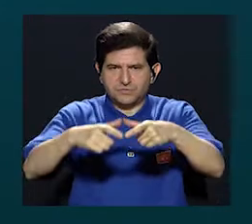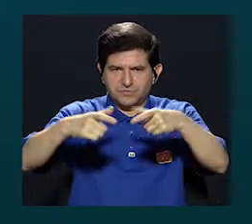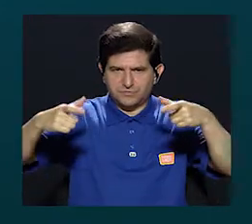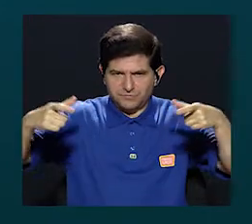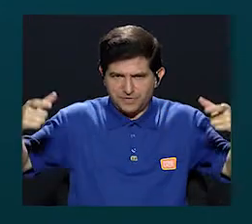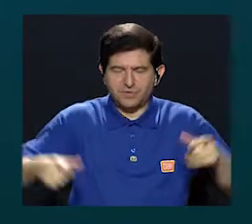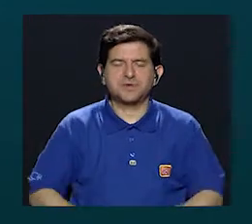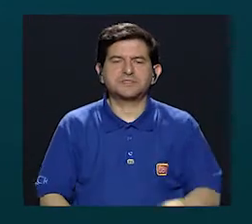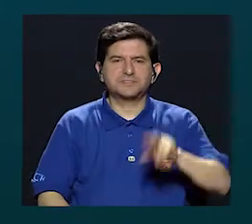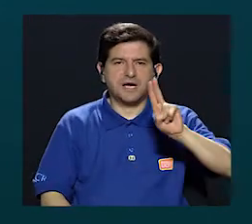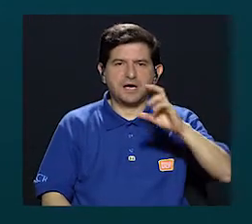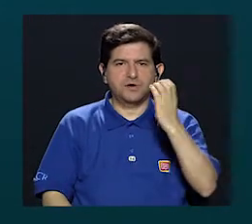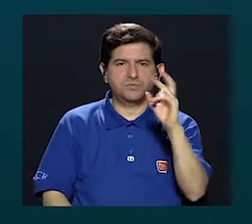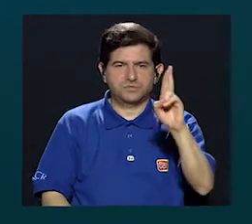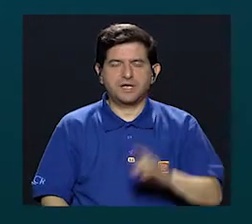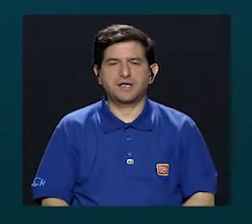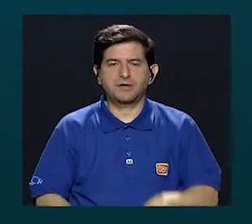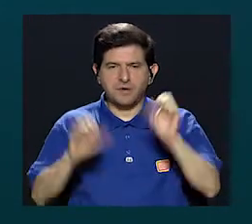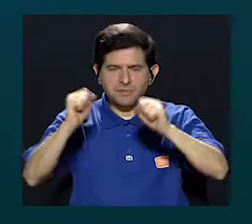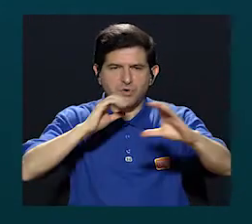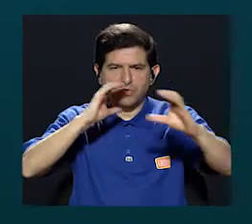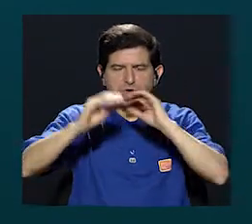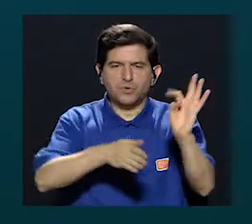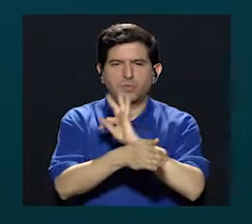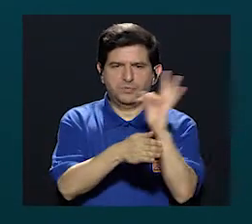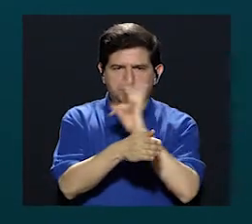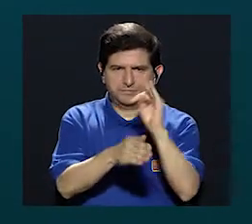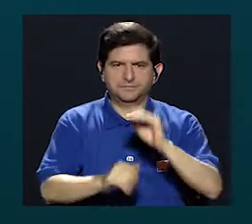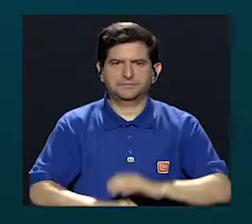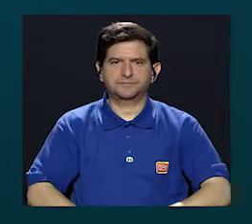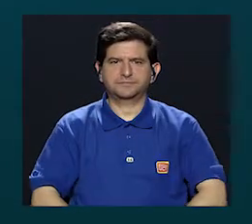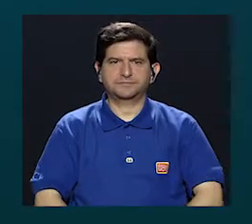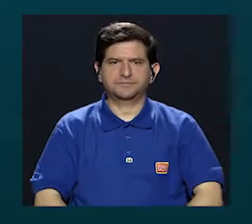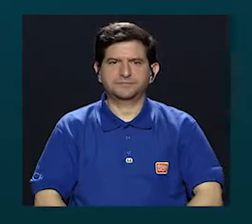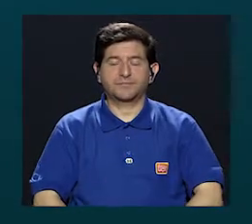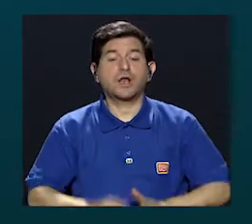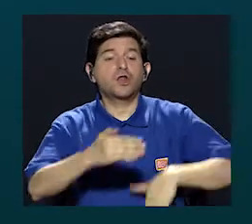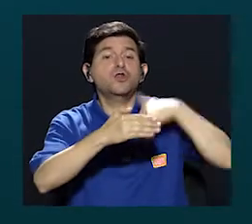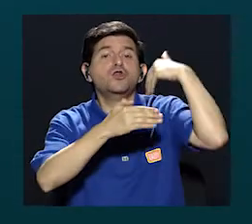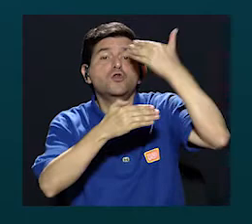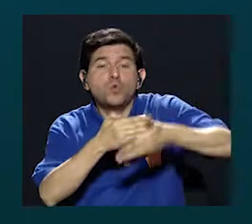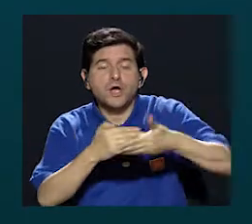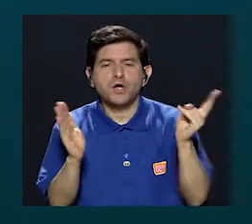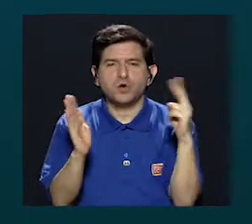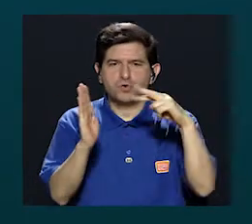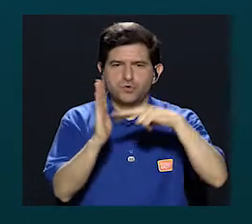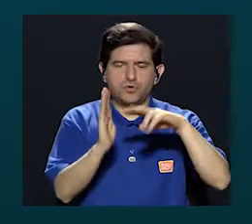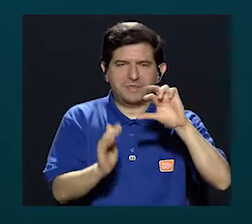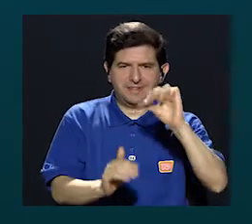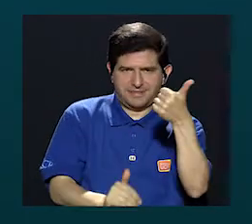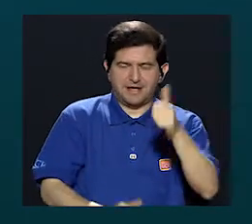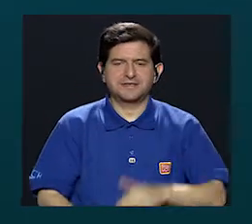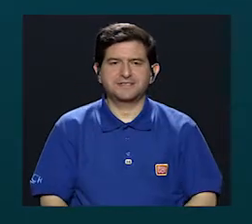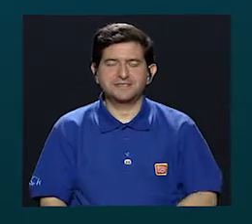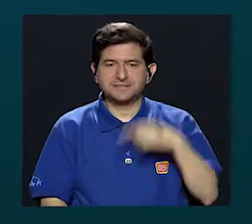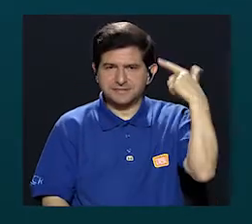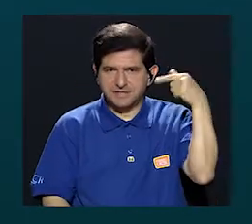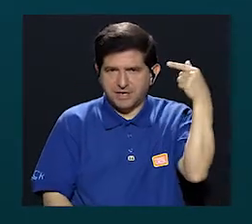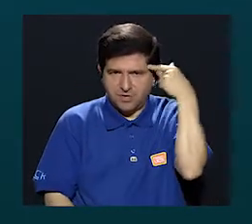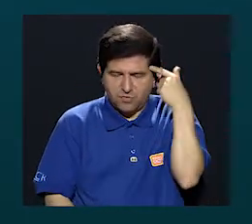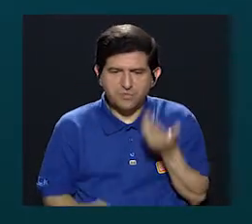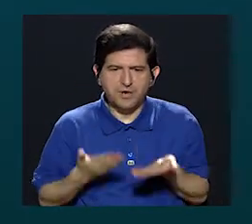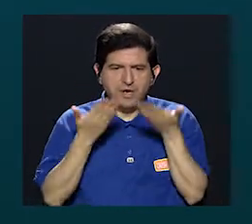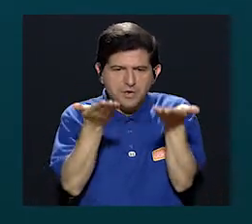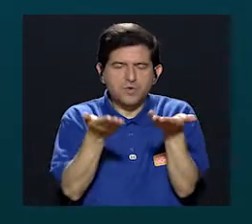frecuencia a la UCR para la transmisión televisiva. Más tarde, en el 2010, el Estado